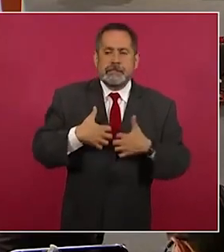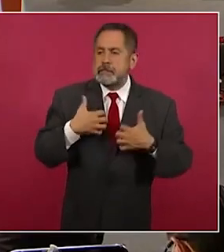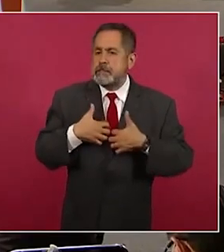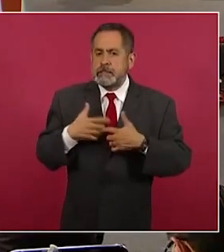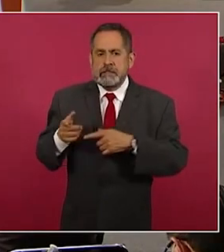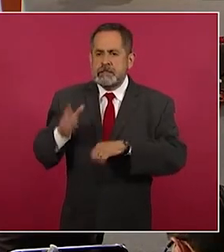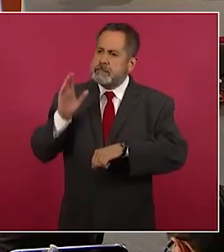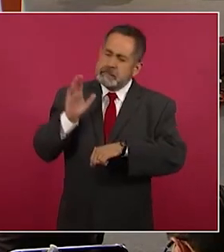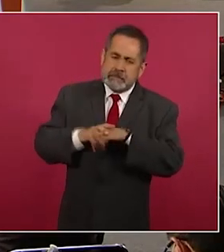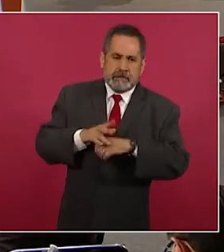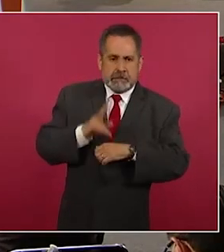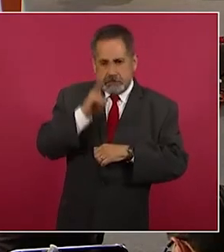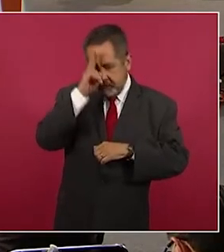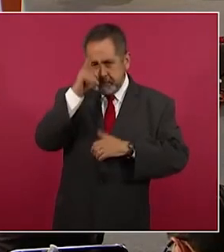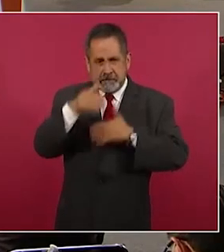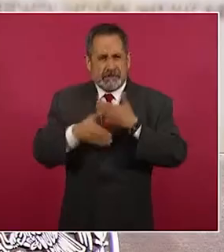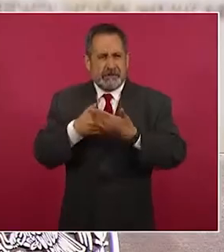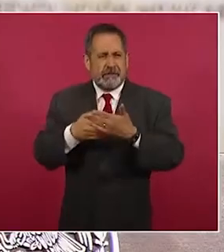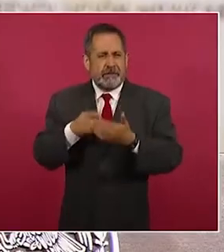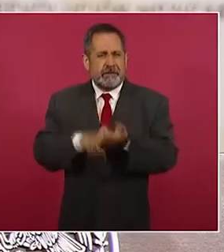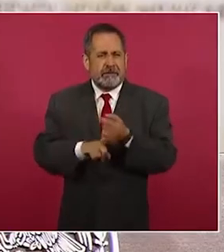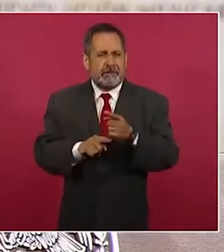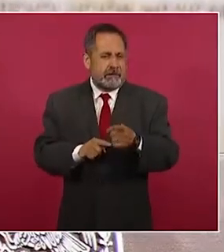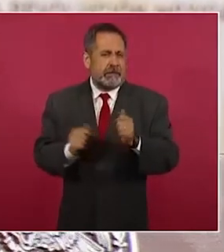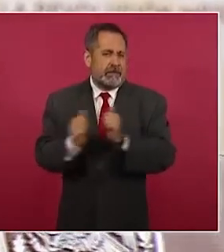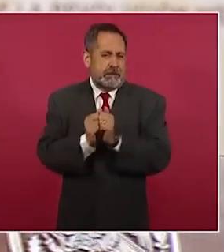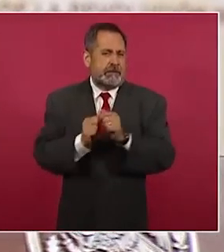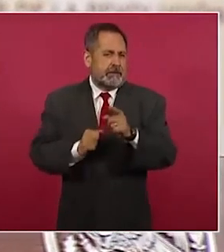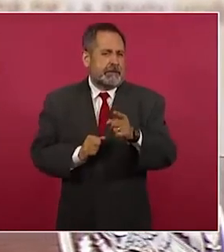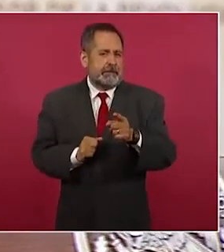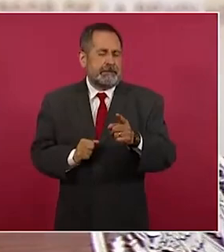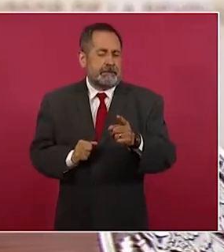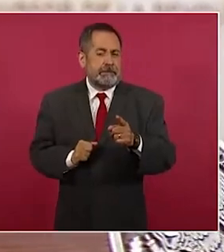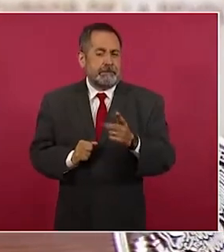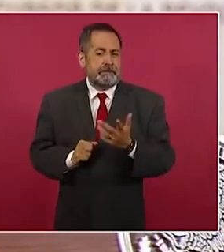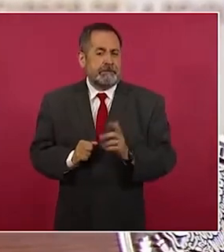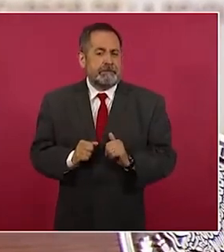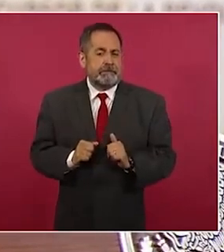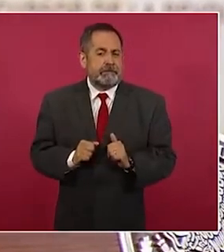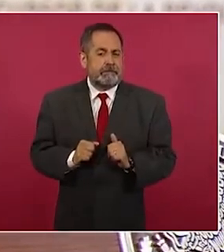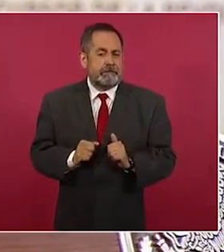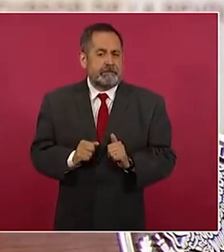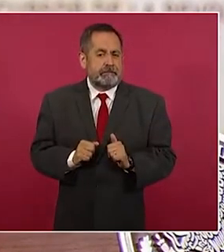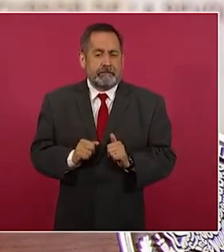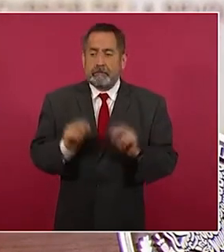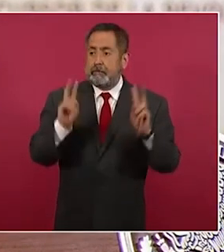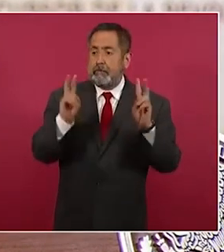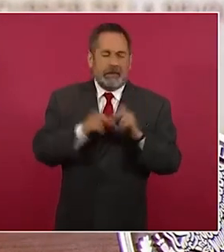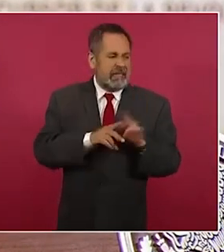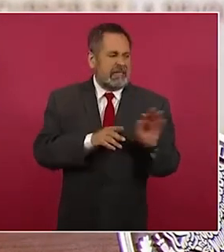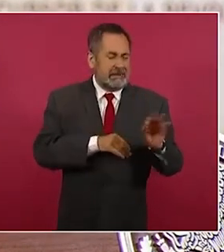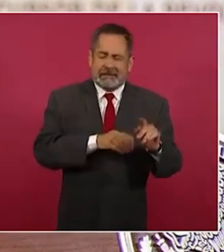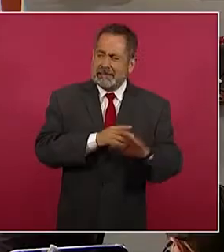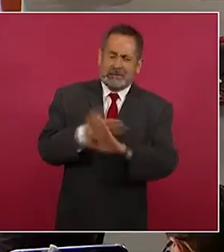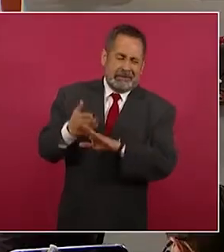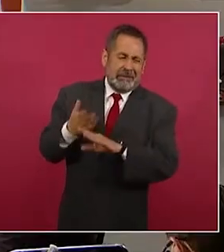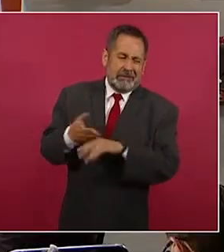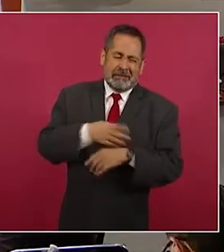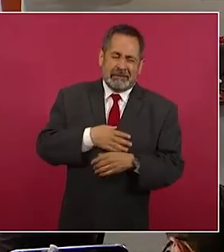intensificaron más con los pseudoambientalistas